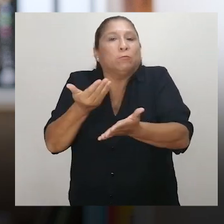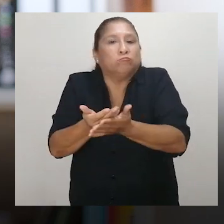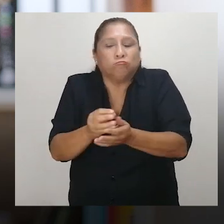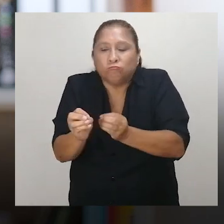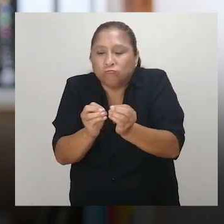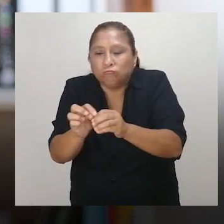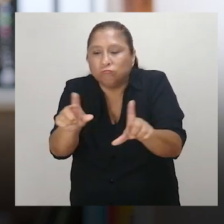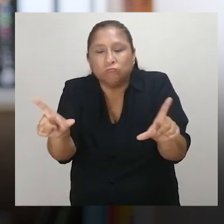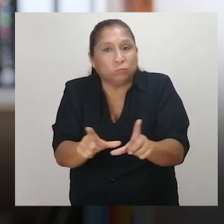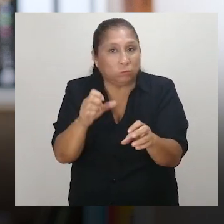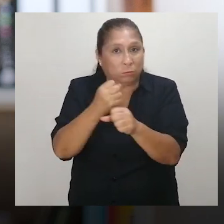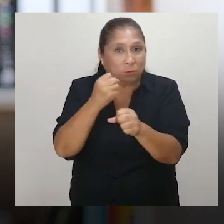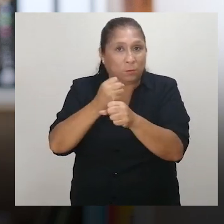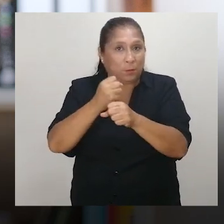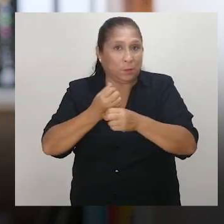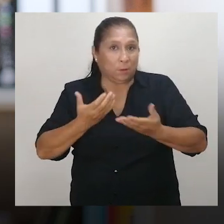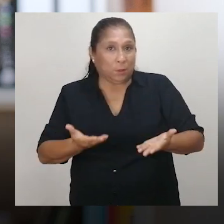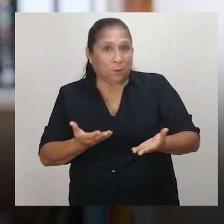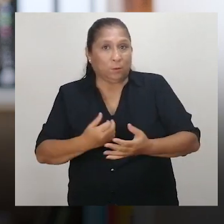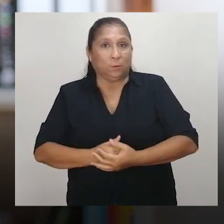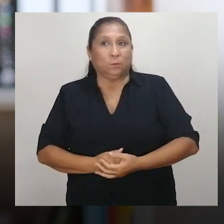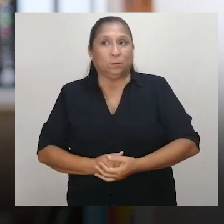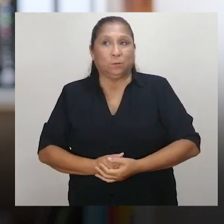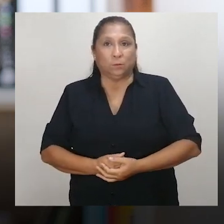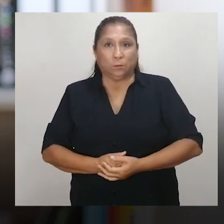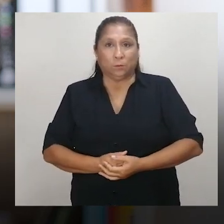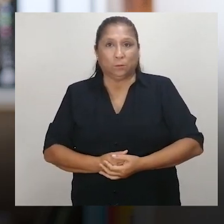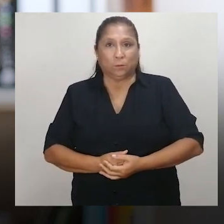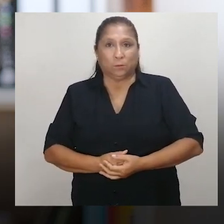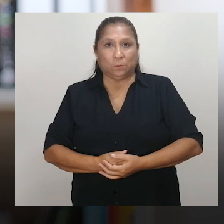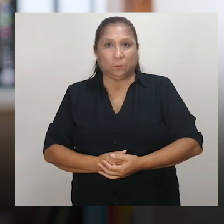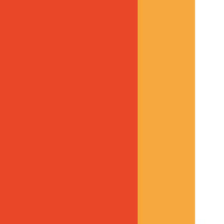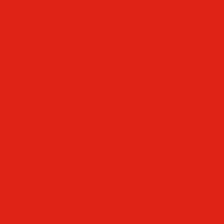el principal impedimento para otorgar ajustes razonables?